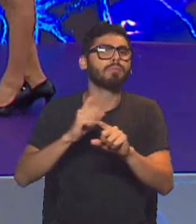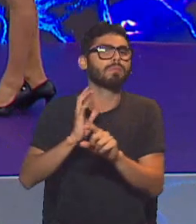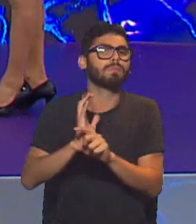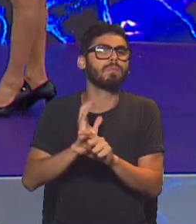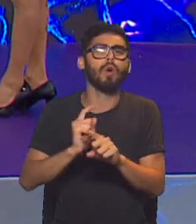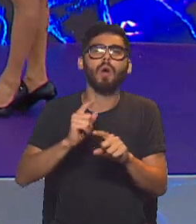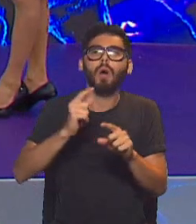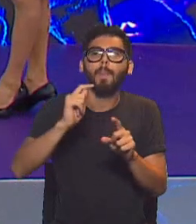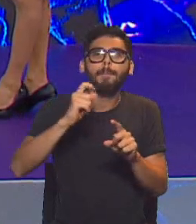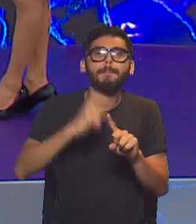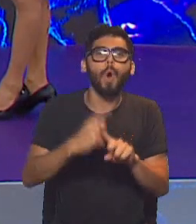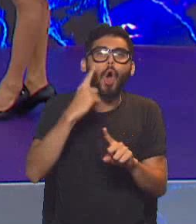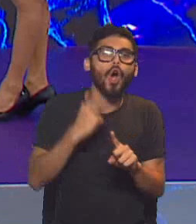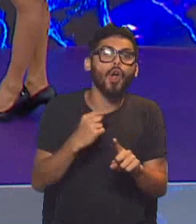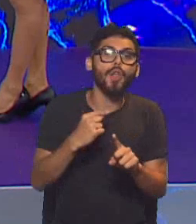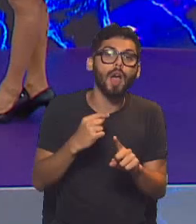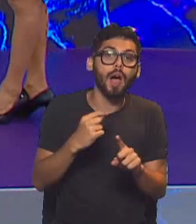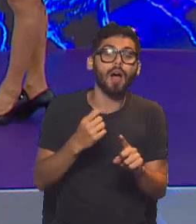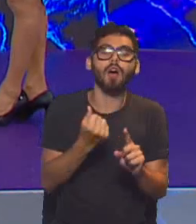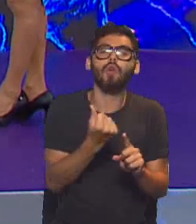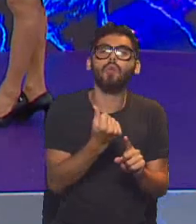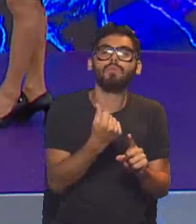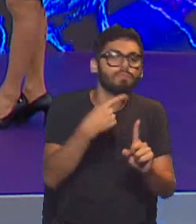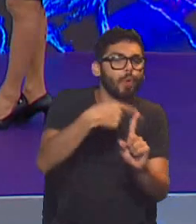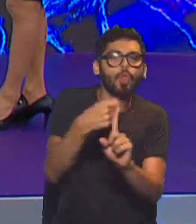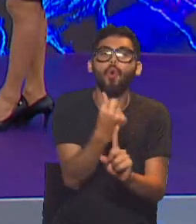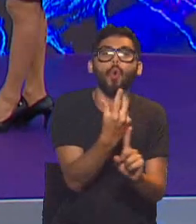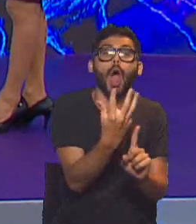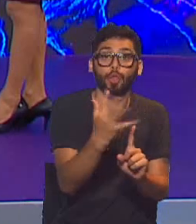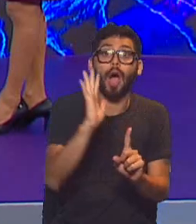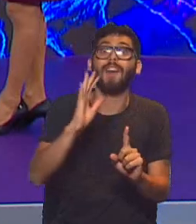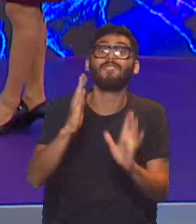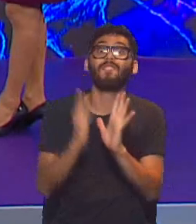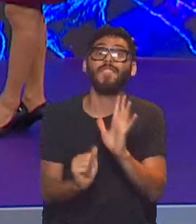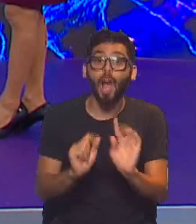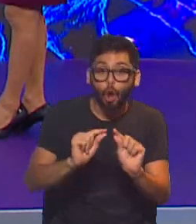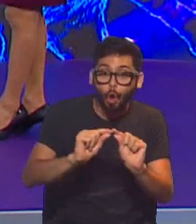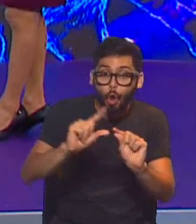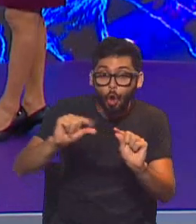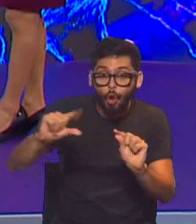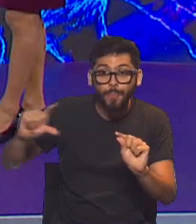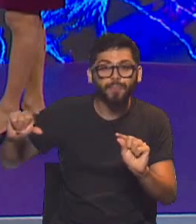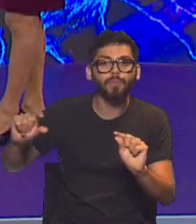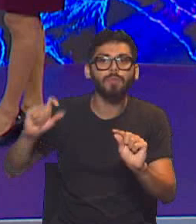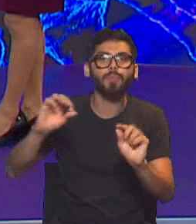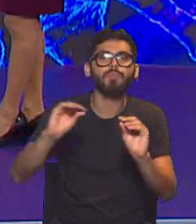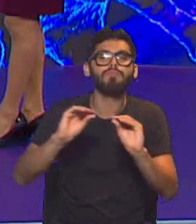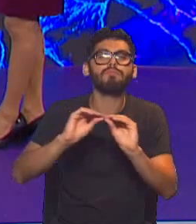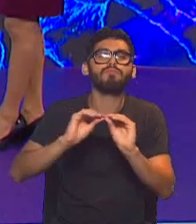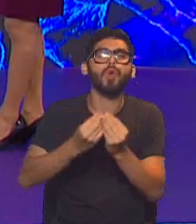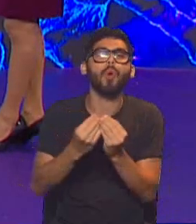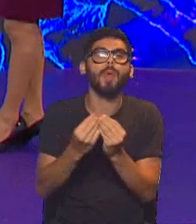amarillo, perdón, y en blanco, la que ve es un promedio de la tasa de positividad diaria